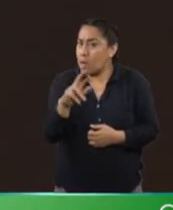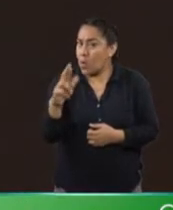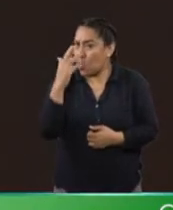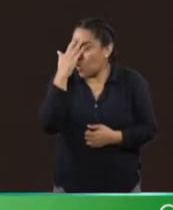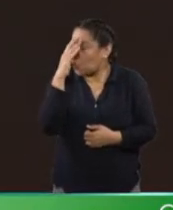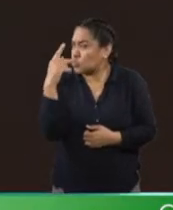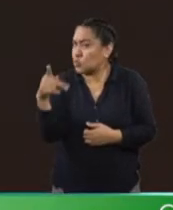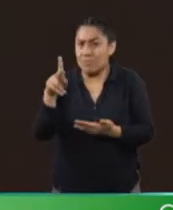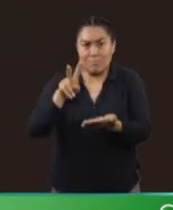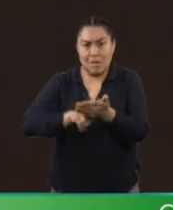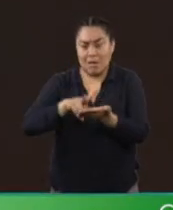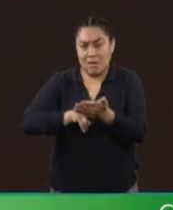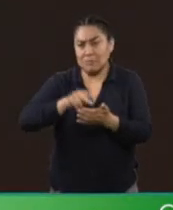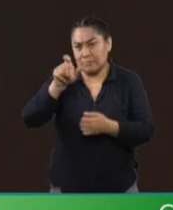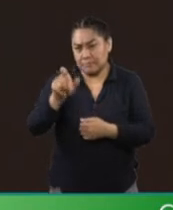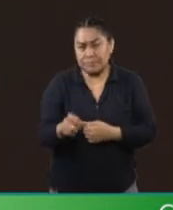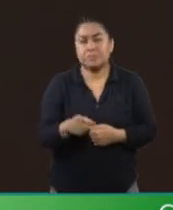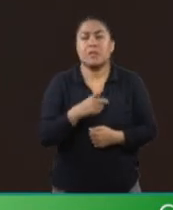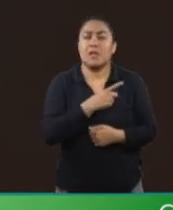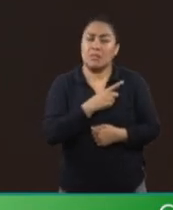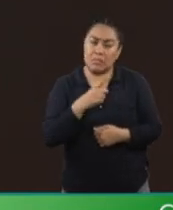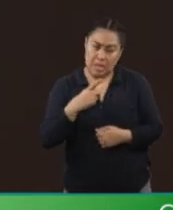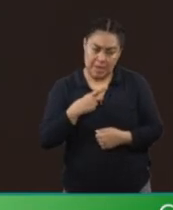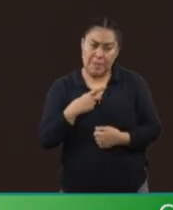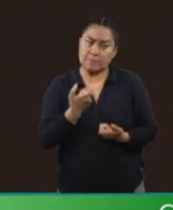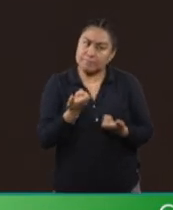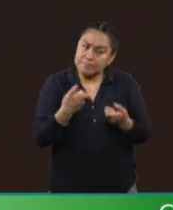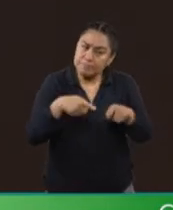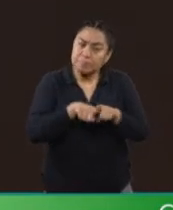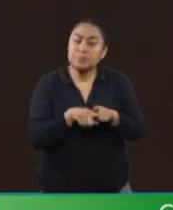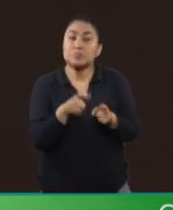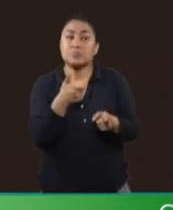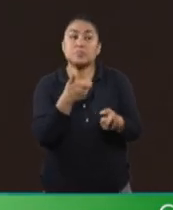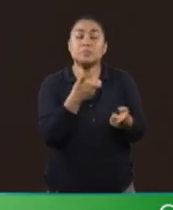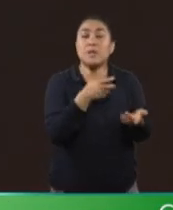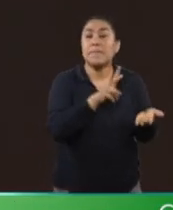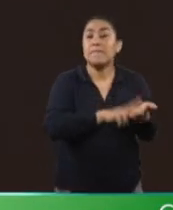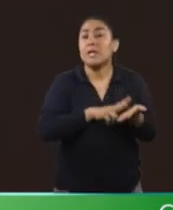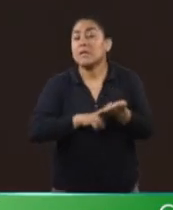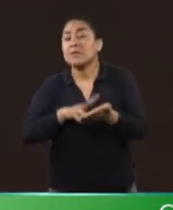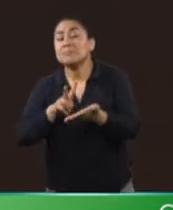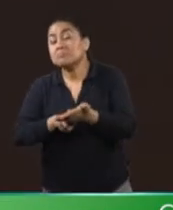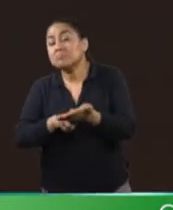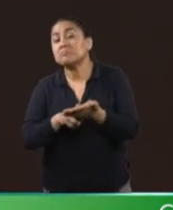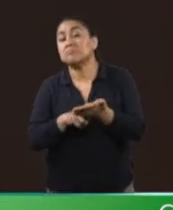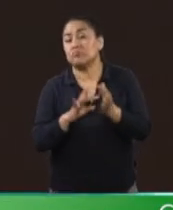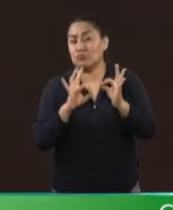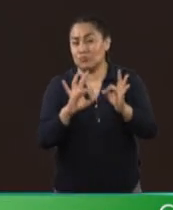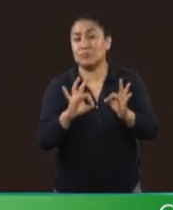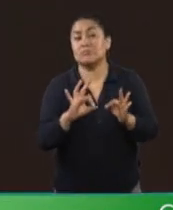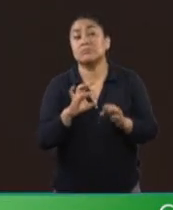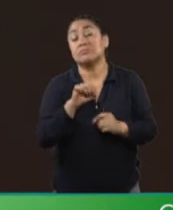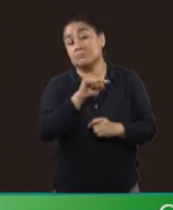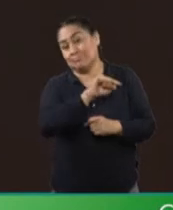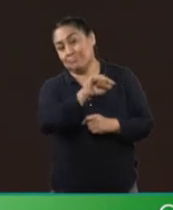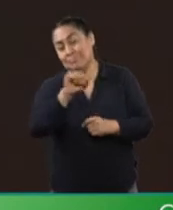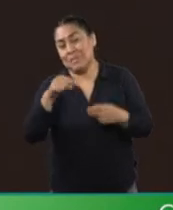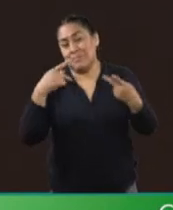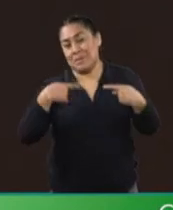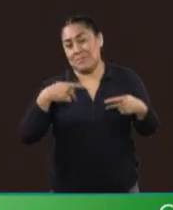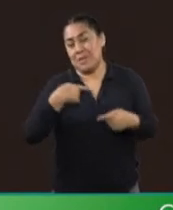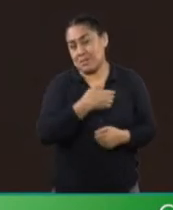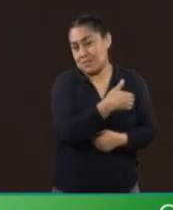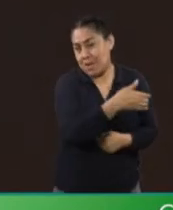Garanticemos el establecimiento de precios, jornales suficientes para los trabajadores del campo, la